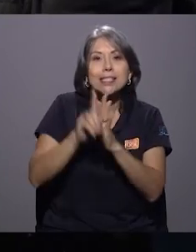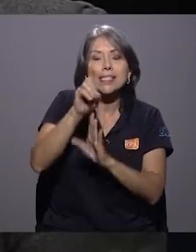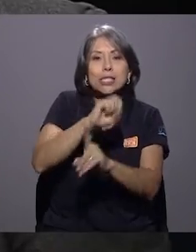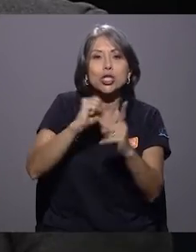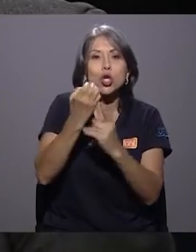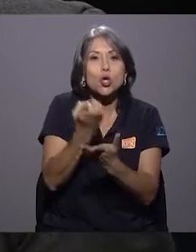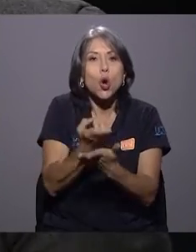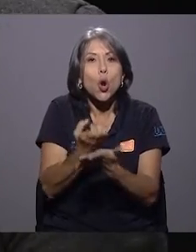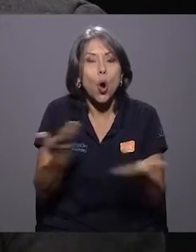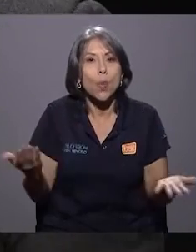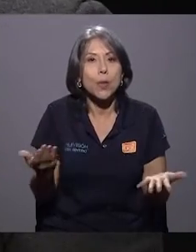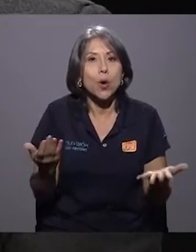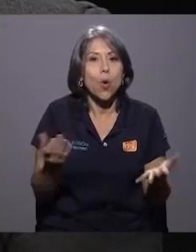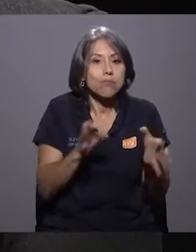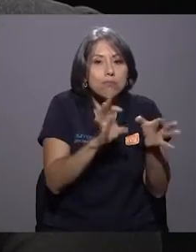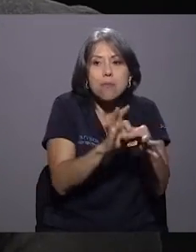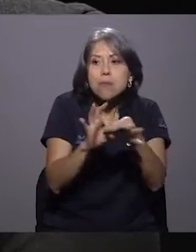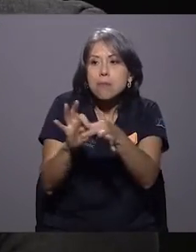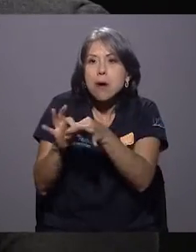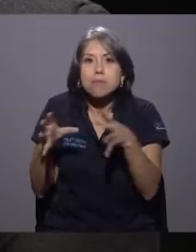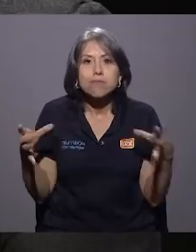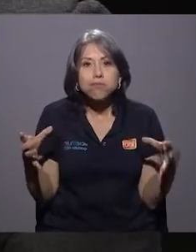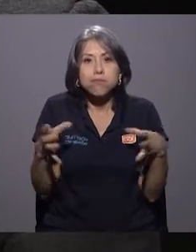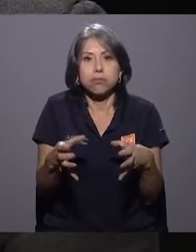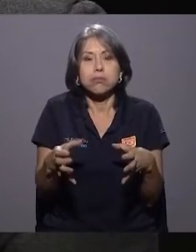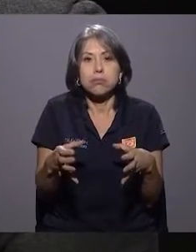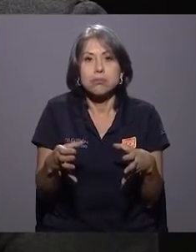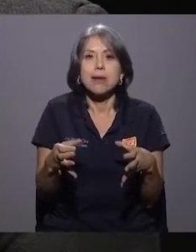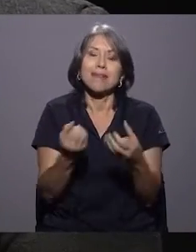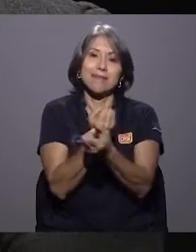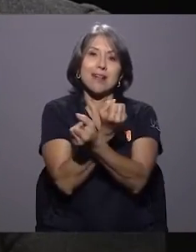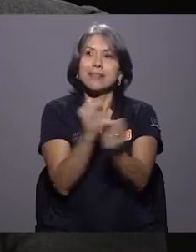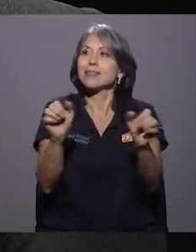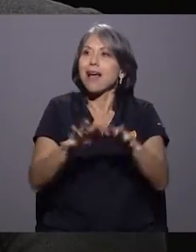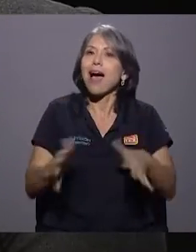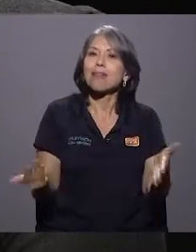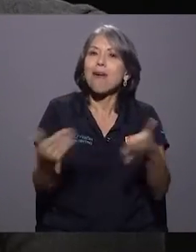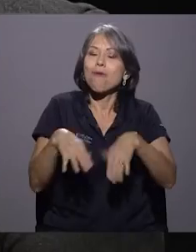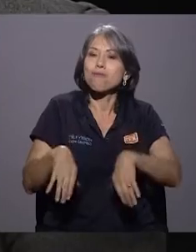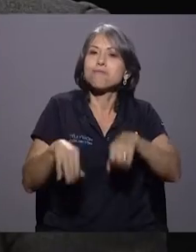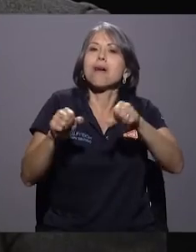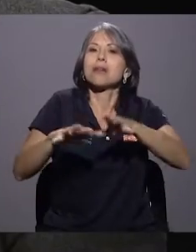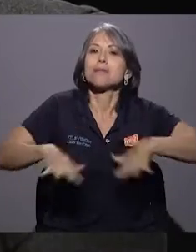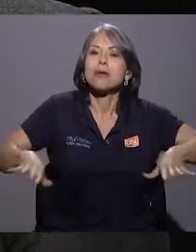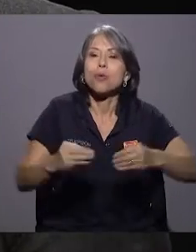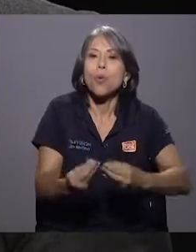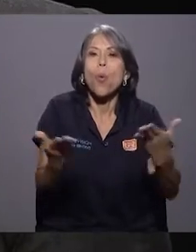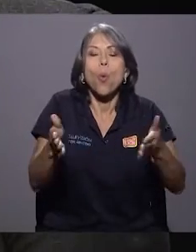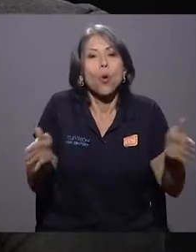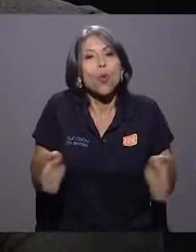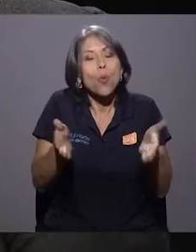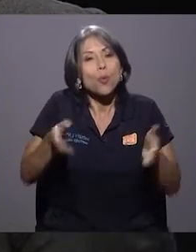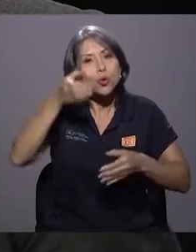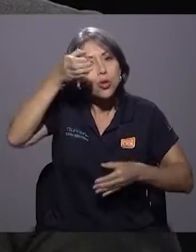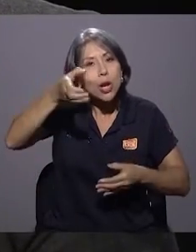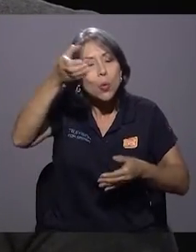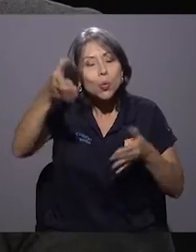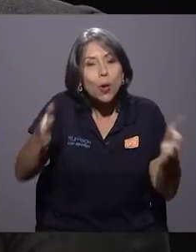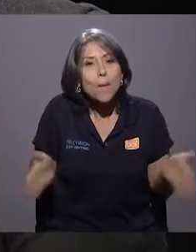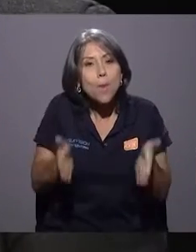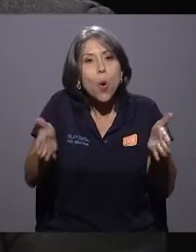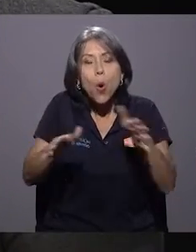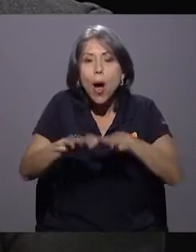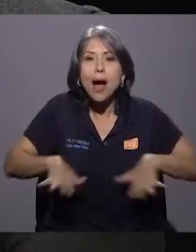socioeconómico, de los encadenamientos. Y a partir de ahí, el rescate del espacio público, la promoción de la cultura, la promoción de un ambiente